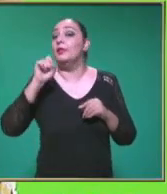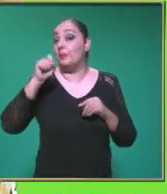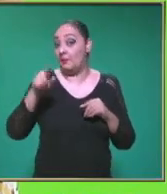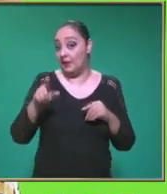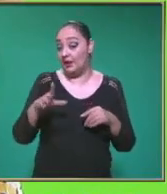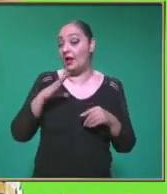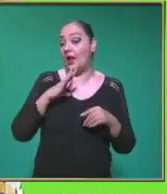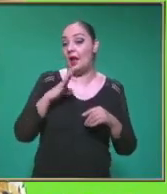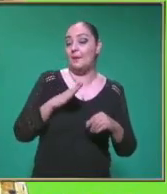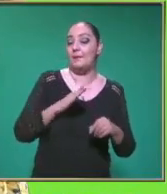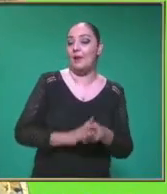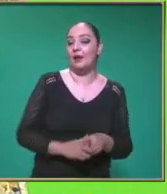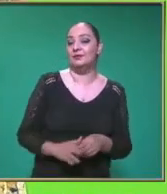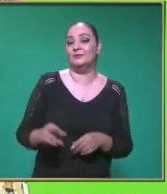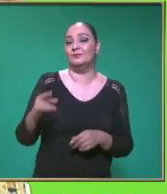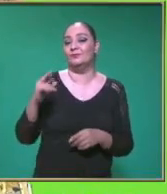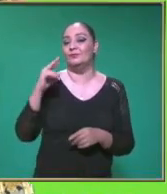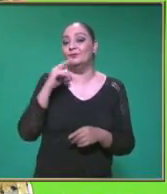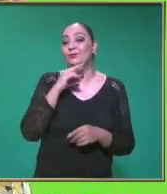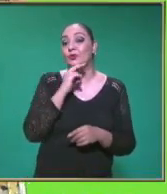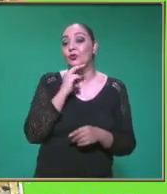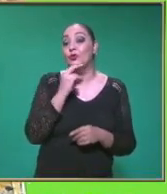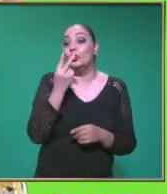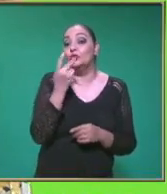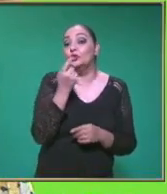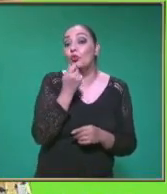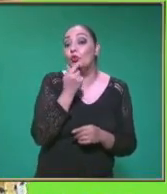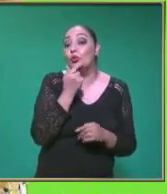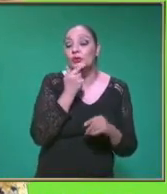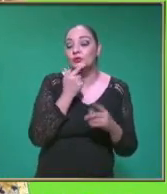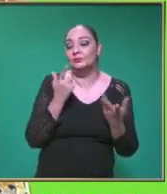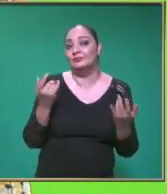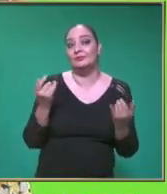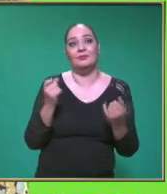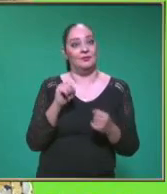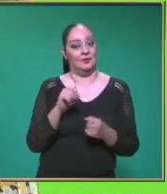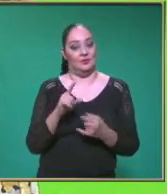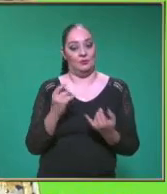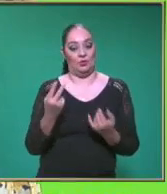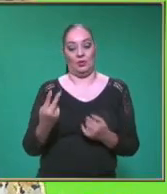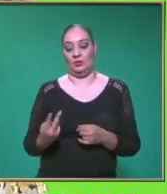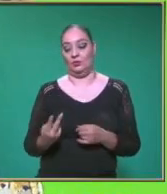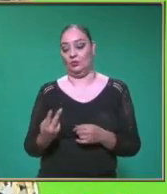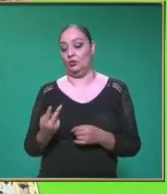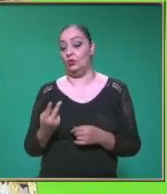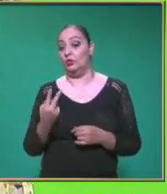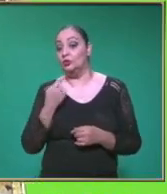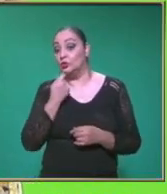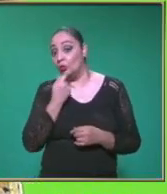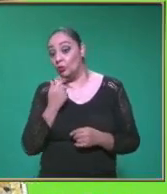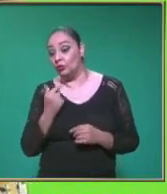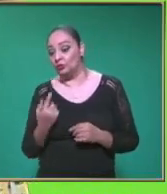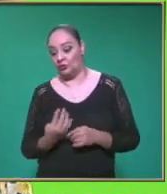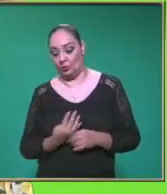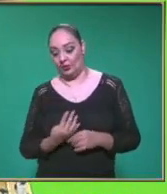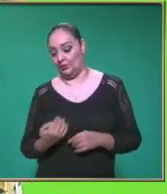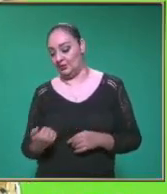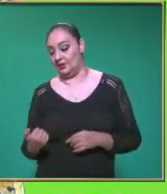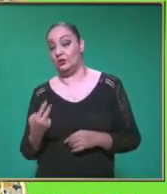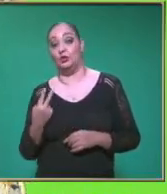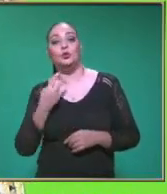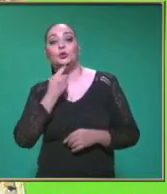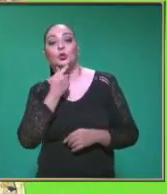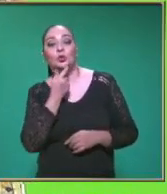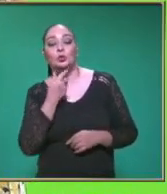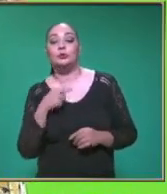ya La hizo en dos En dos segundos Bueno pues es igual Es igual Avanzó dos segundos Del cuatro al seis Pero